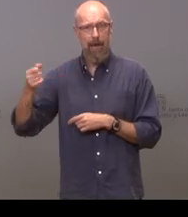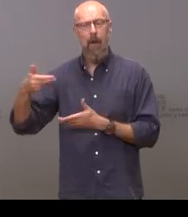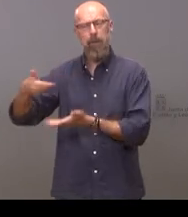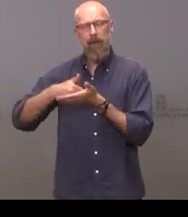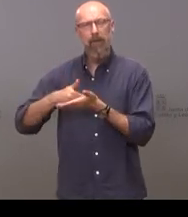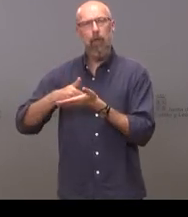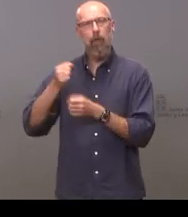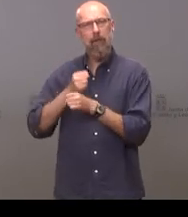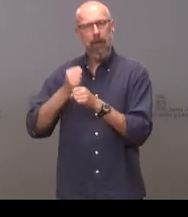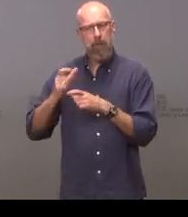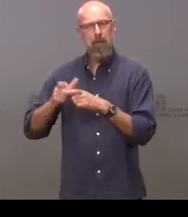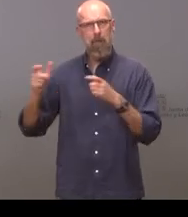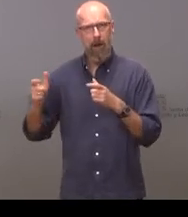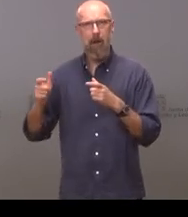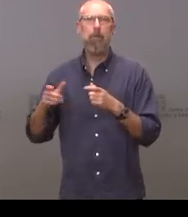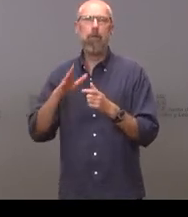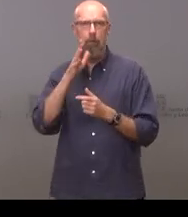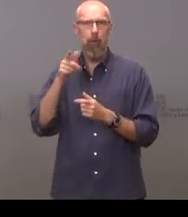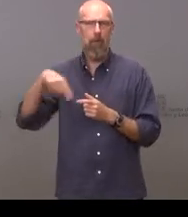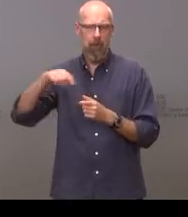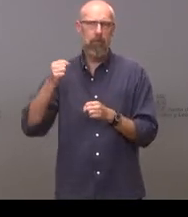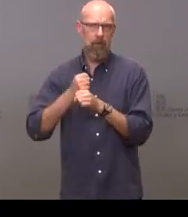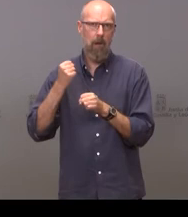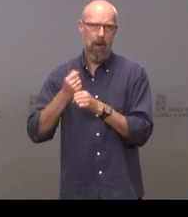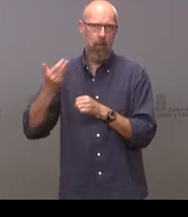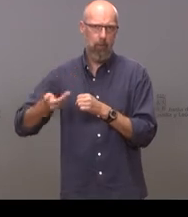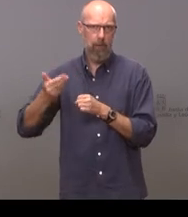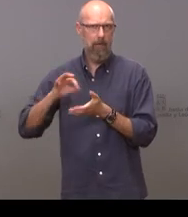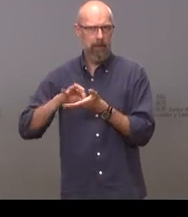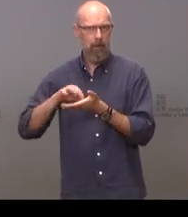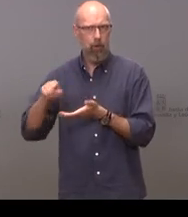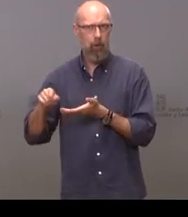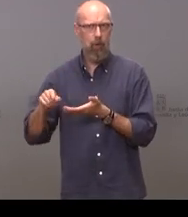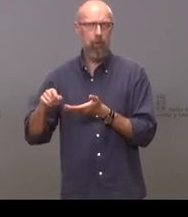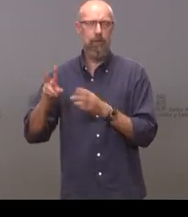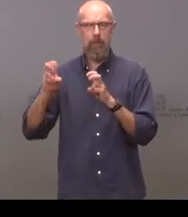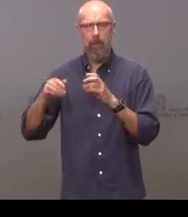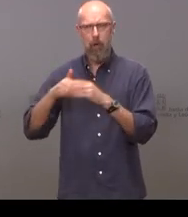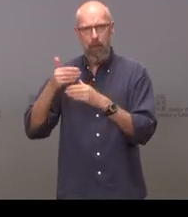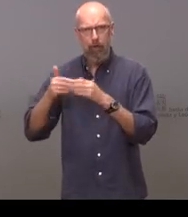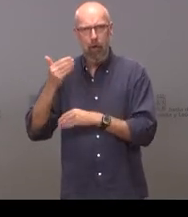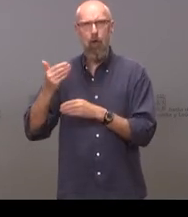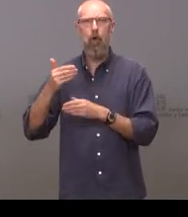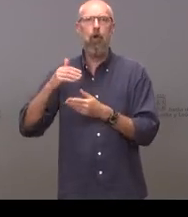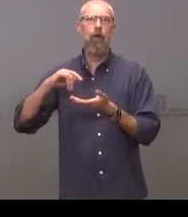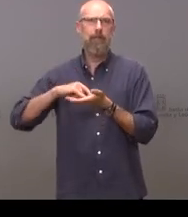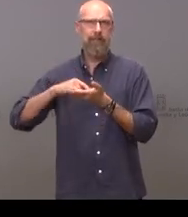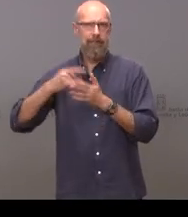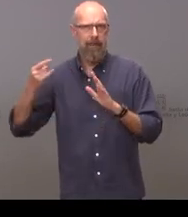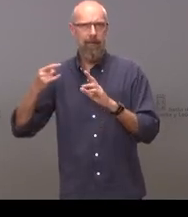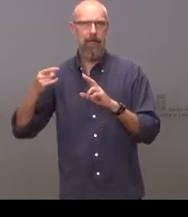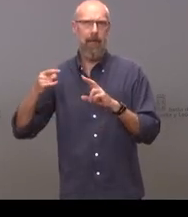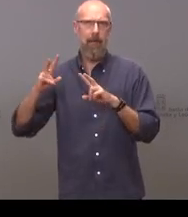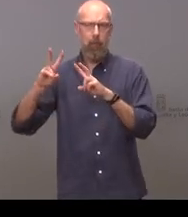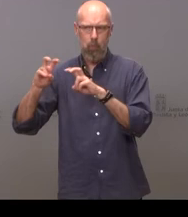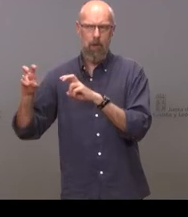creo que merecido por el trabajo que desarrollan en este servicio en cuanto a innovación y técnicas innovadoras a nivel